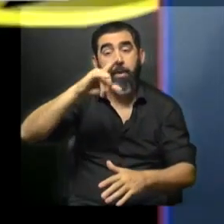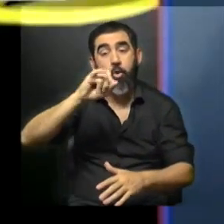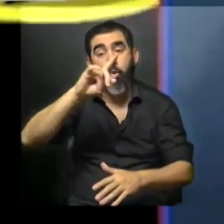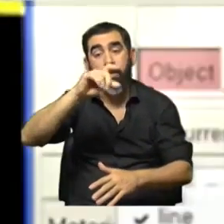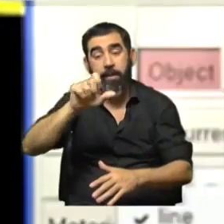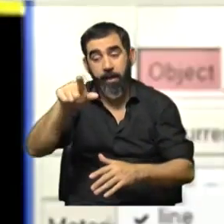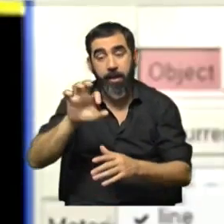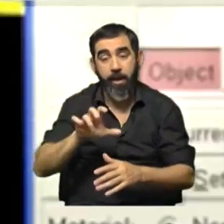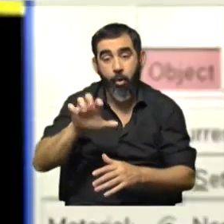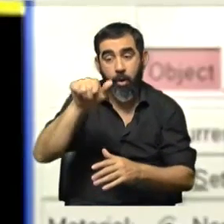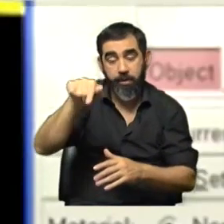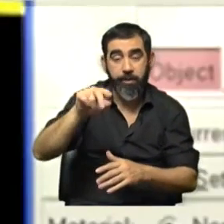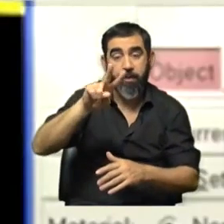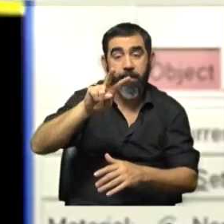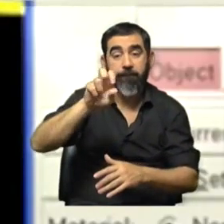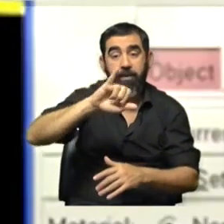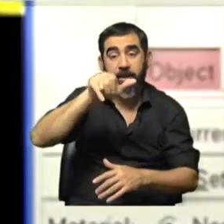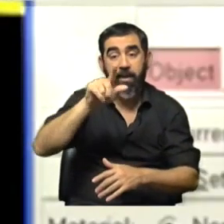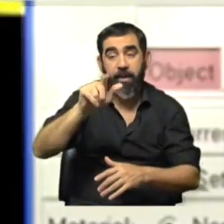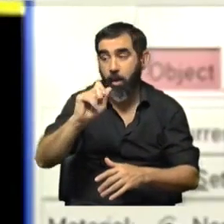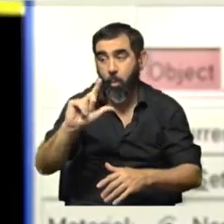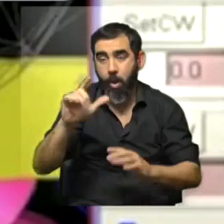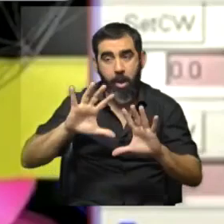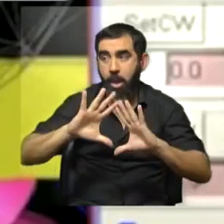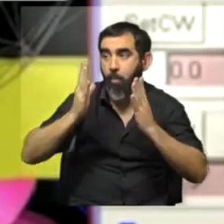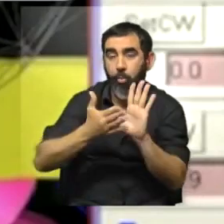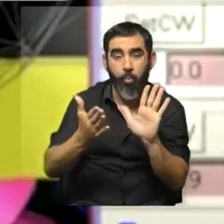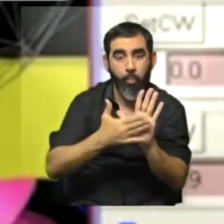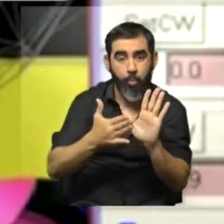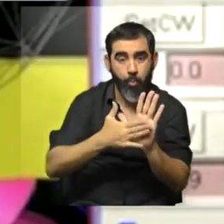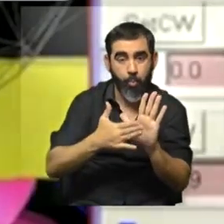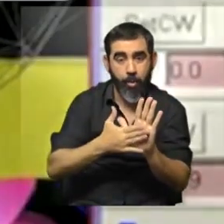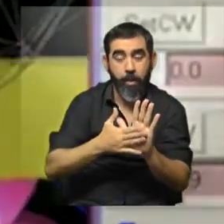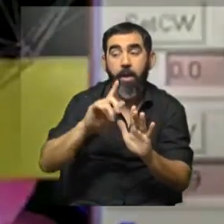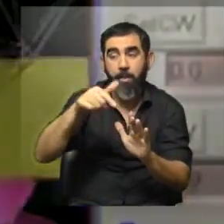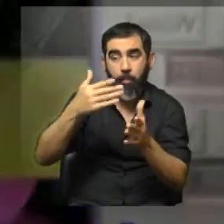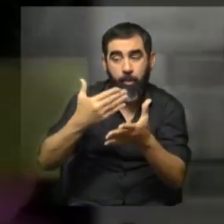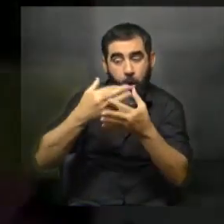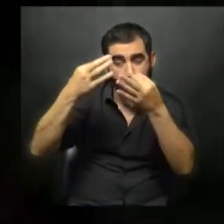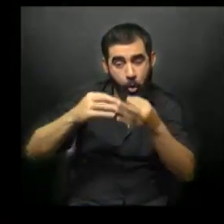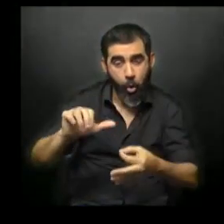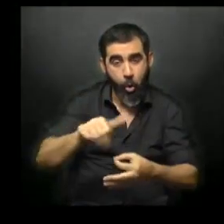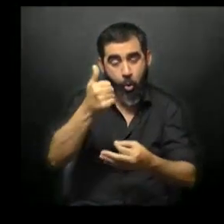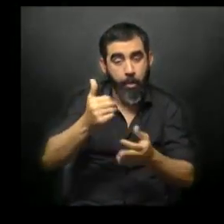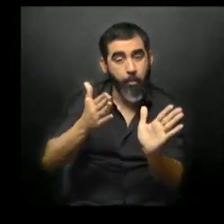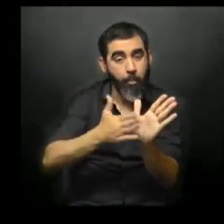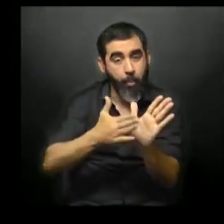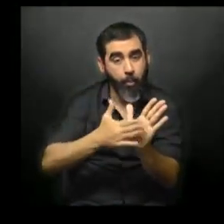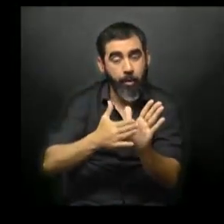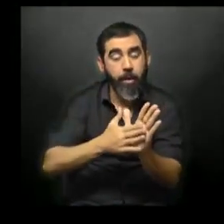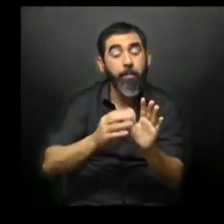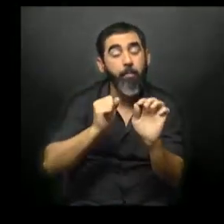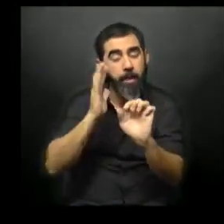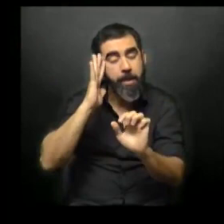está descrito en ningún lado del mundo. Y después que hayamos corroborado eso, porque si bien tenemos pista,